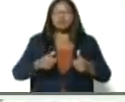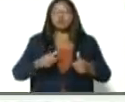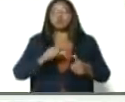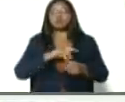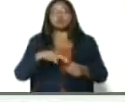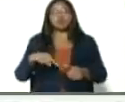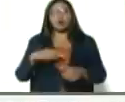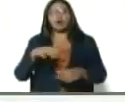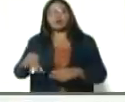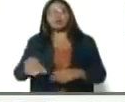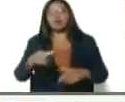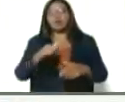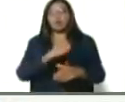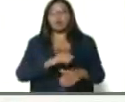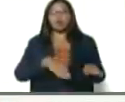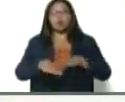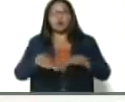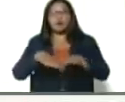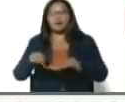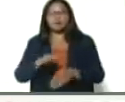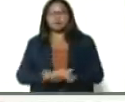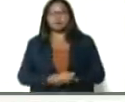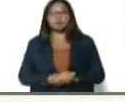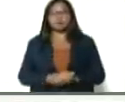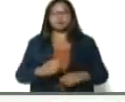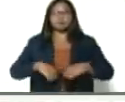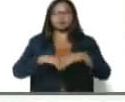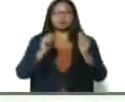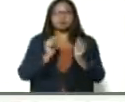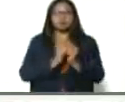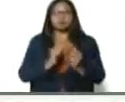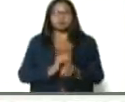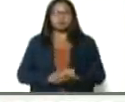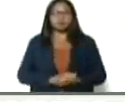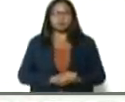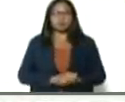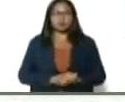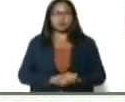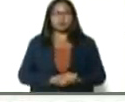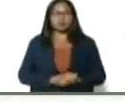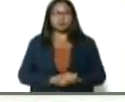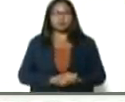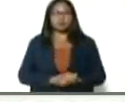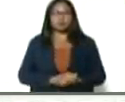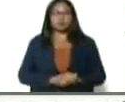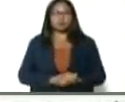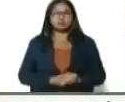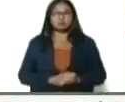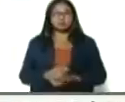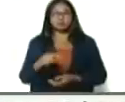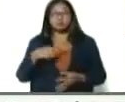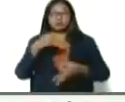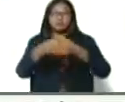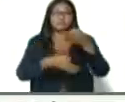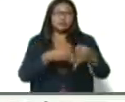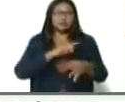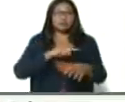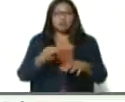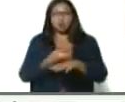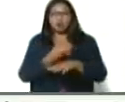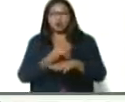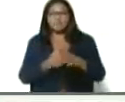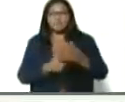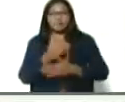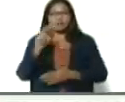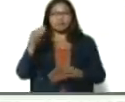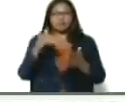invicto y productivo, el municipio Anzuategui, el sector La Doncella. Efectivamente, suscribir lo que dice nuestra hermana gobernadora, más de 3